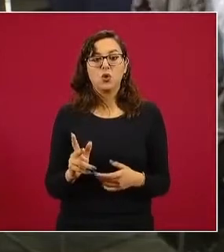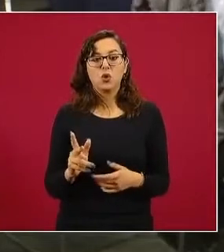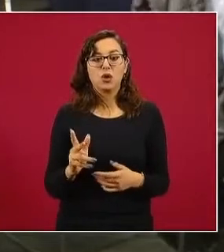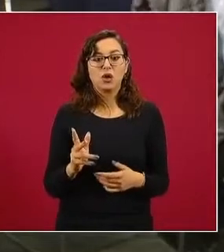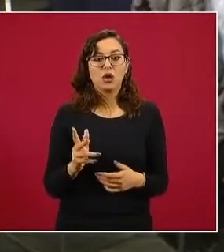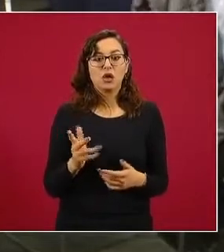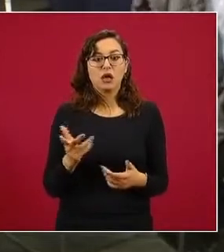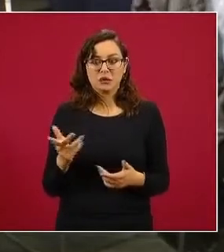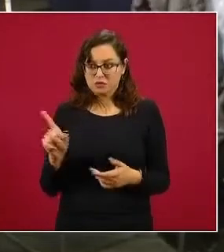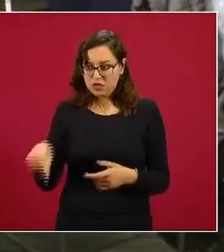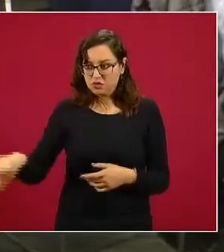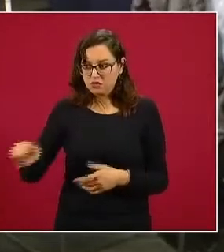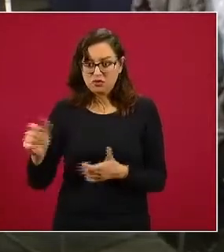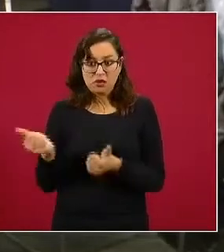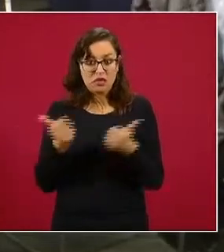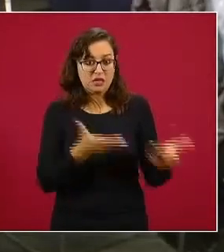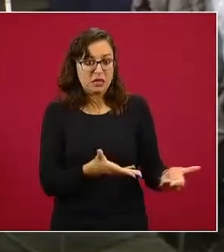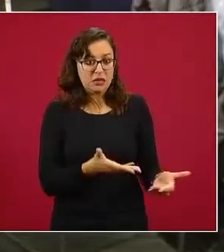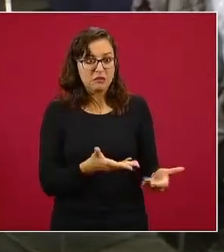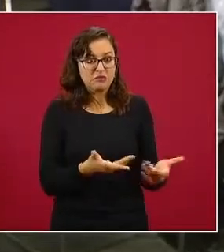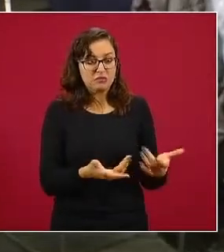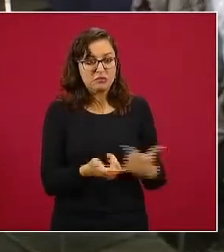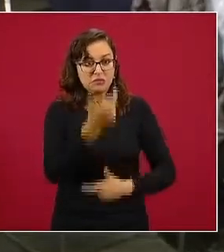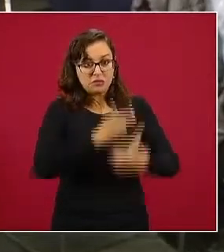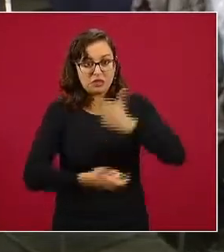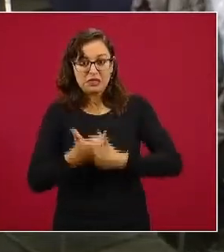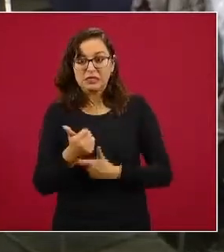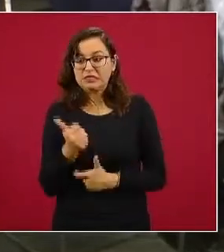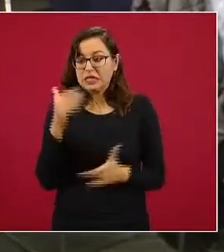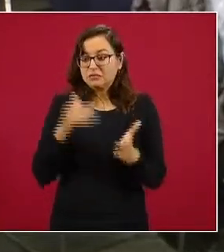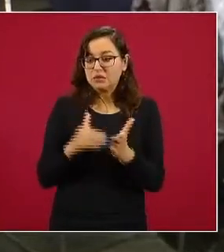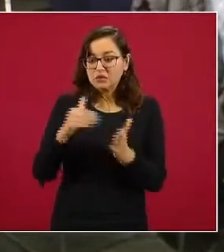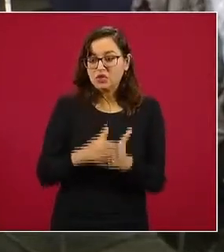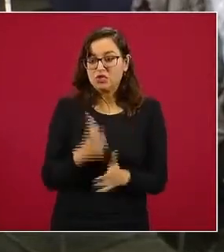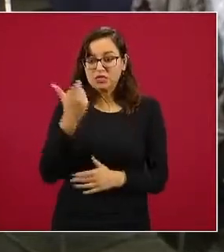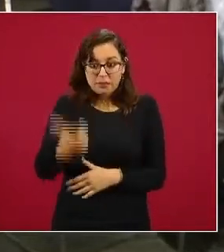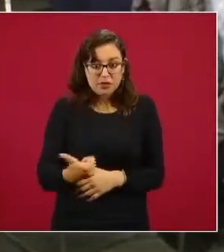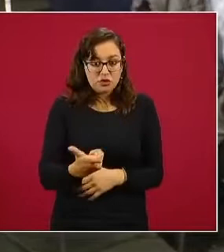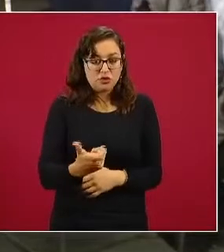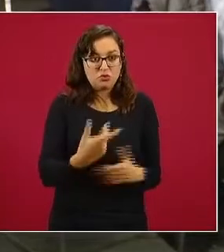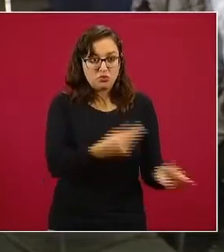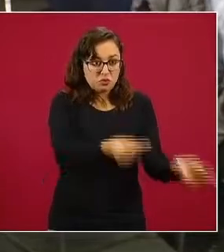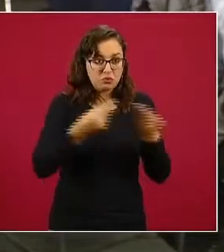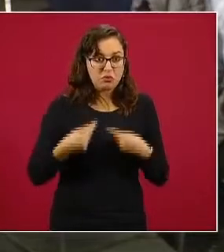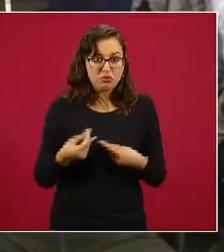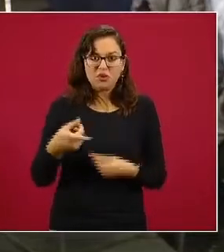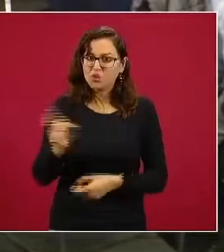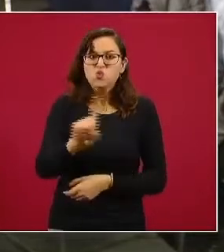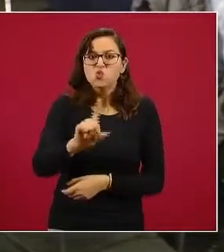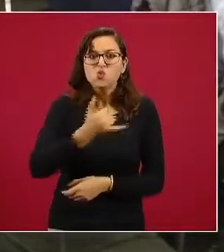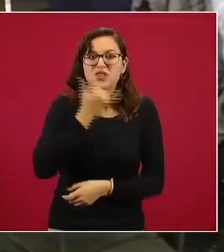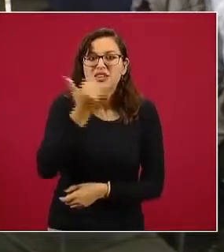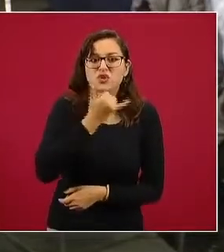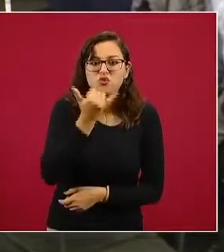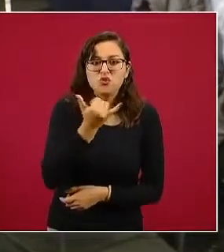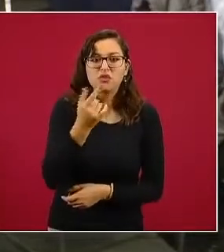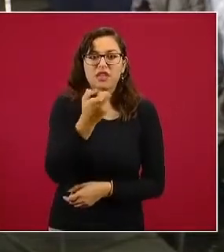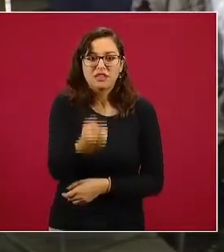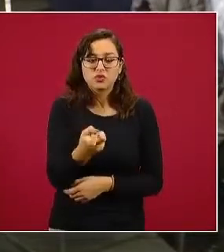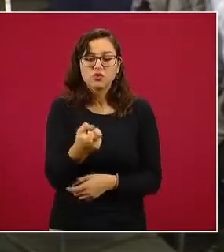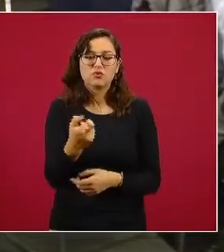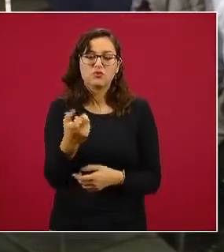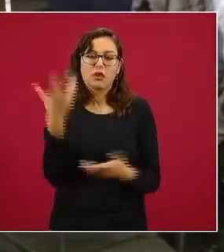pidiendo 6 mil millones de pesos que a raíz de esa mala interpretación que después se rectificó fue que comenzó esta situación de